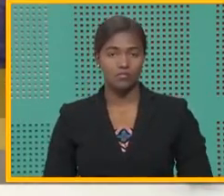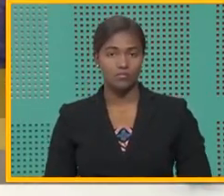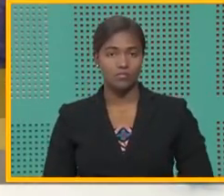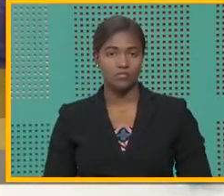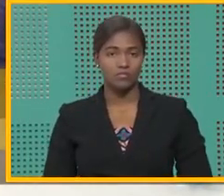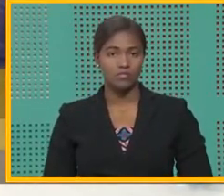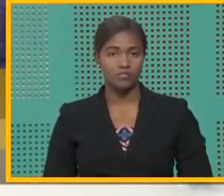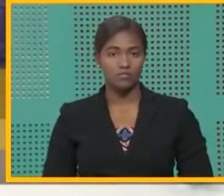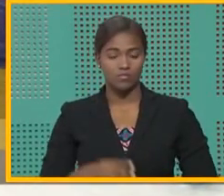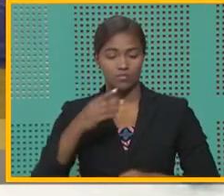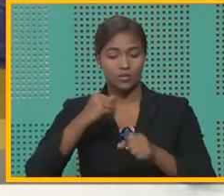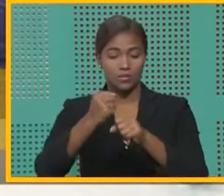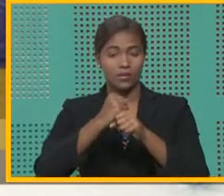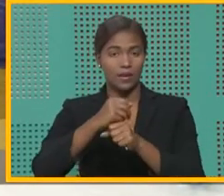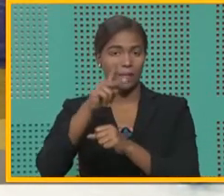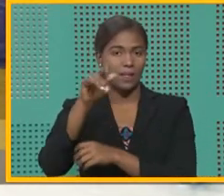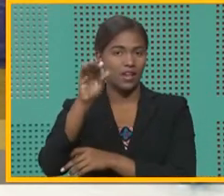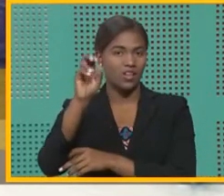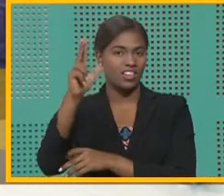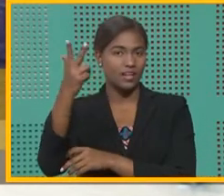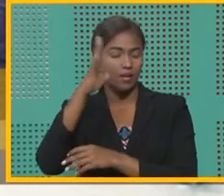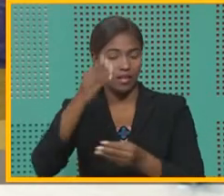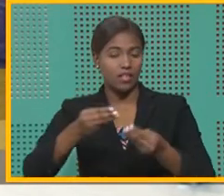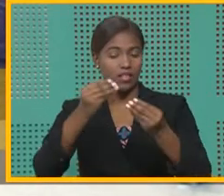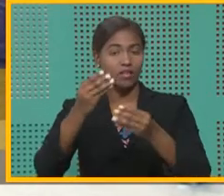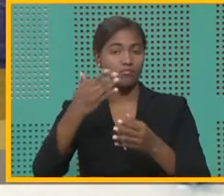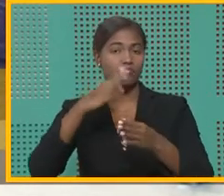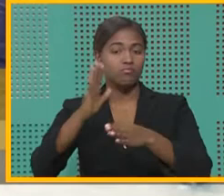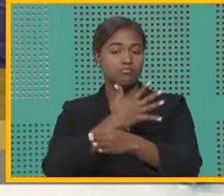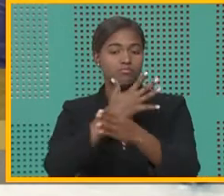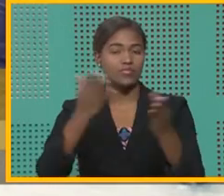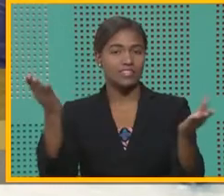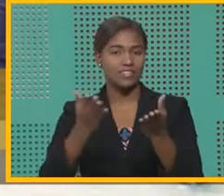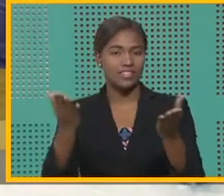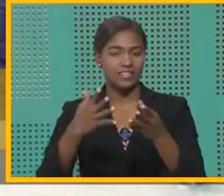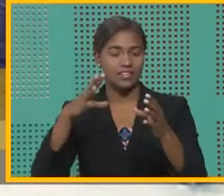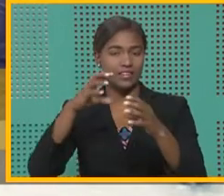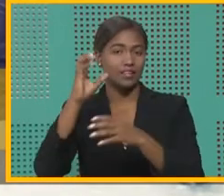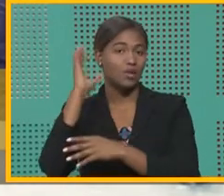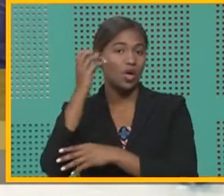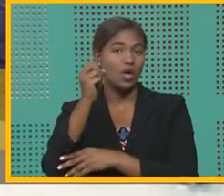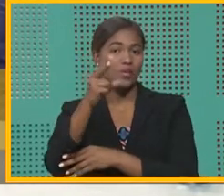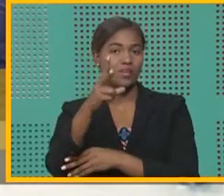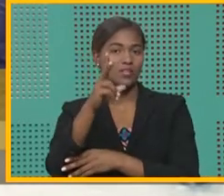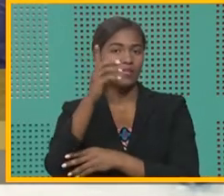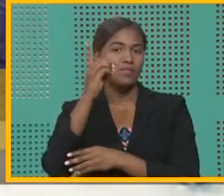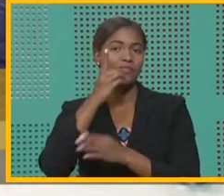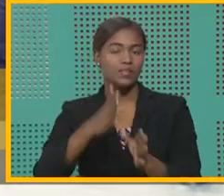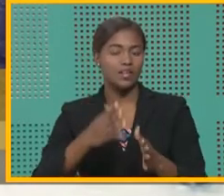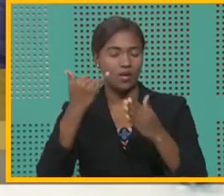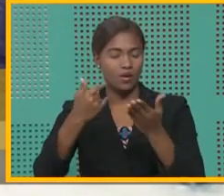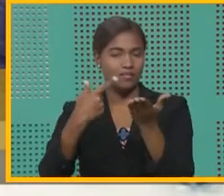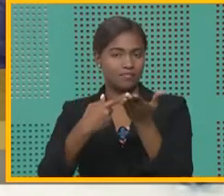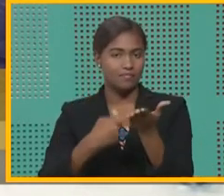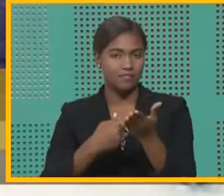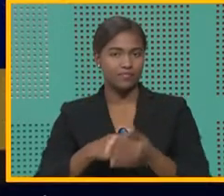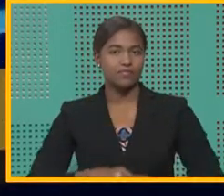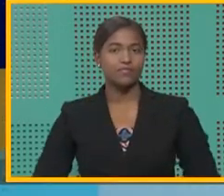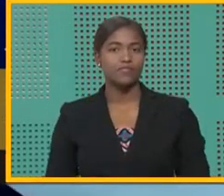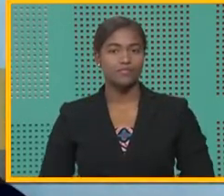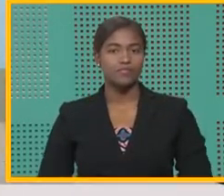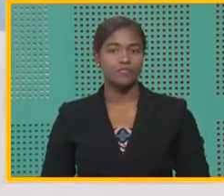Y a Certeje de Palotré ofrecerán concierto en esta radiotelevisión dominicana. Los detalles en minutos.